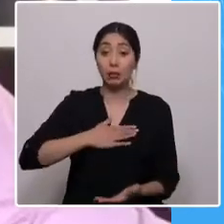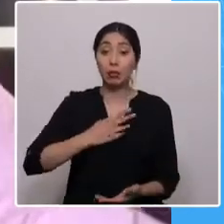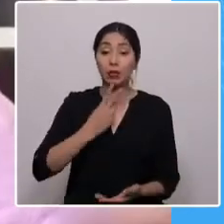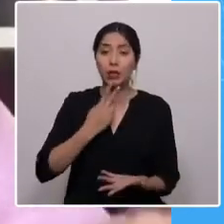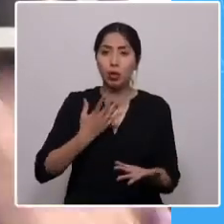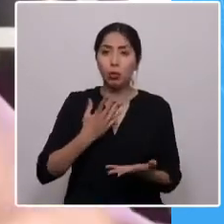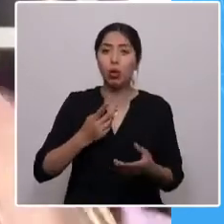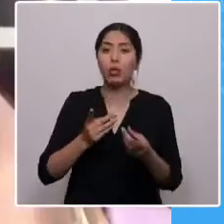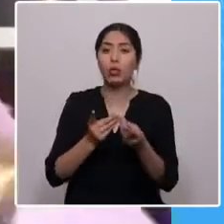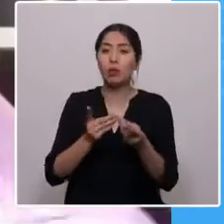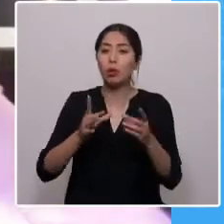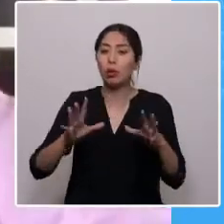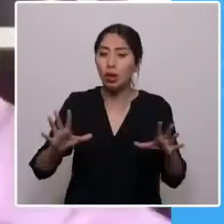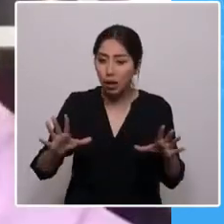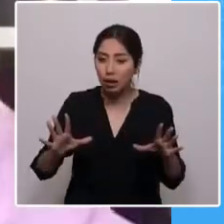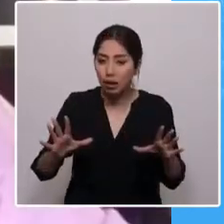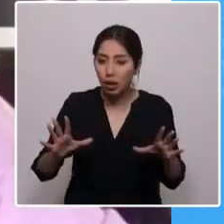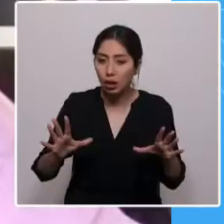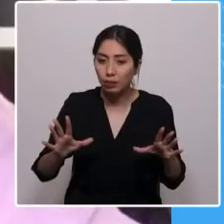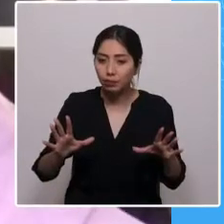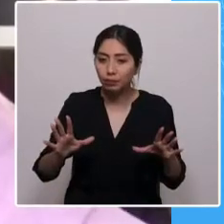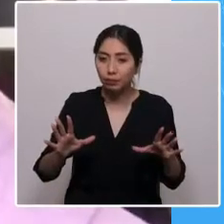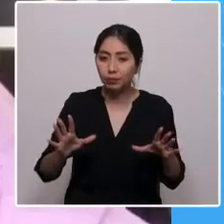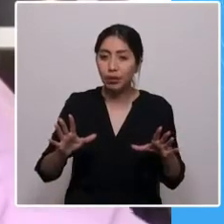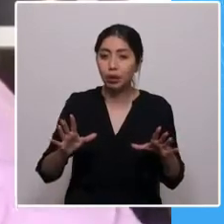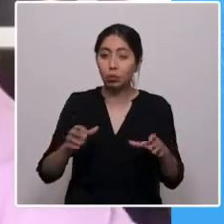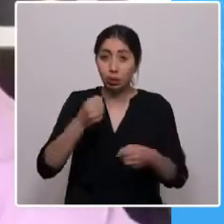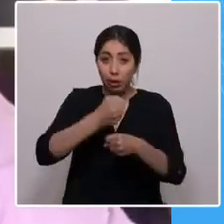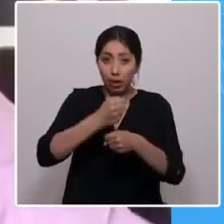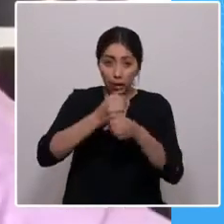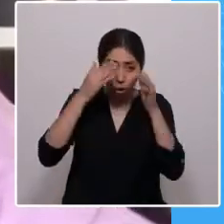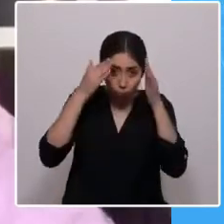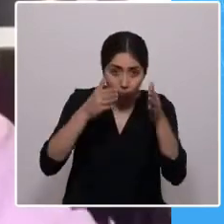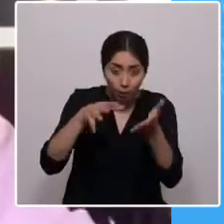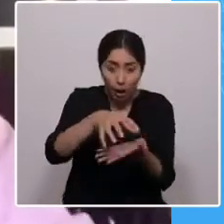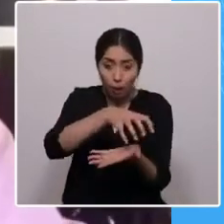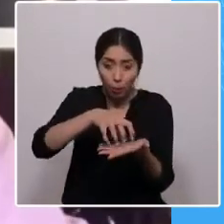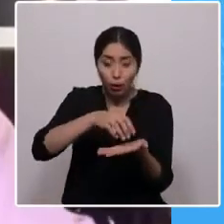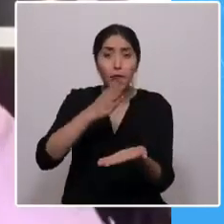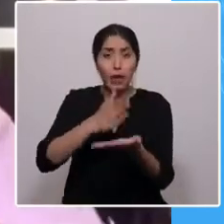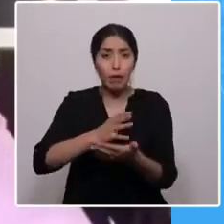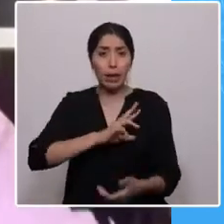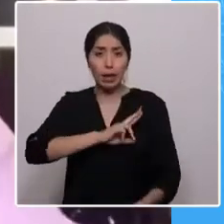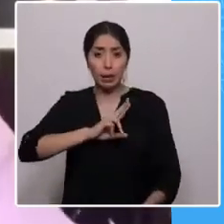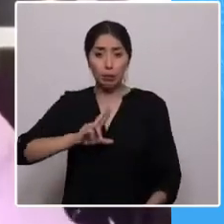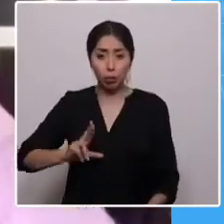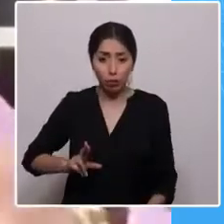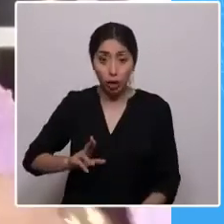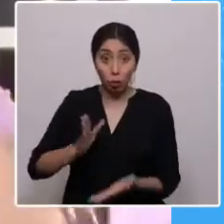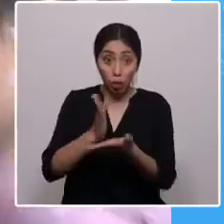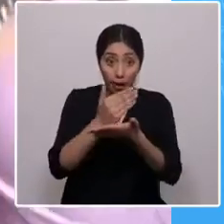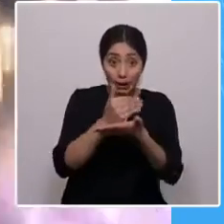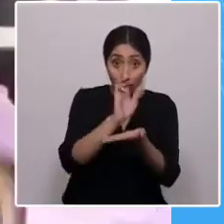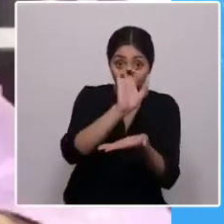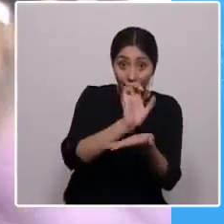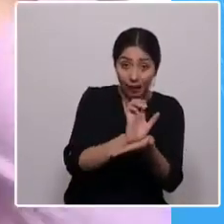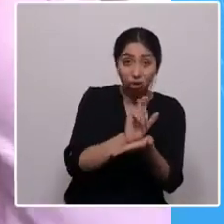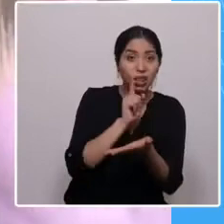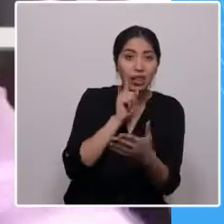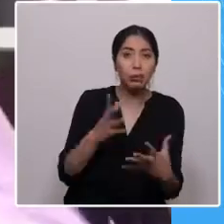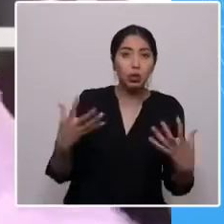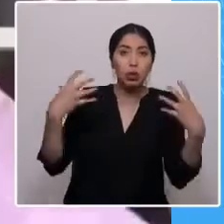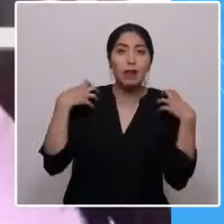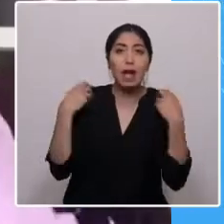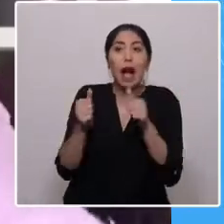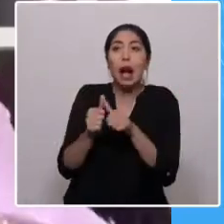tenga un gobierno de, para y por el pueblo. Debe ser una república donde la organización del Estado esté a cargo de una autoridad elegida por el